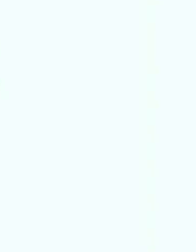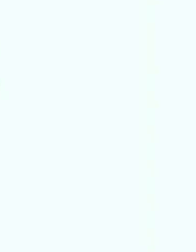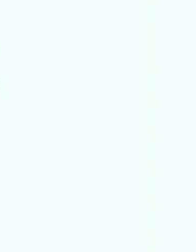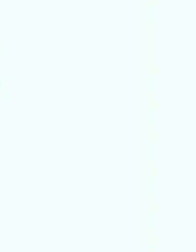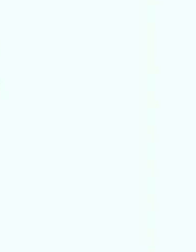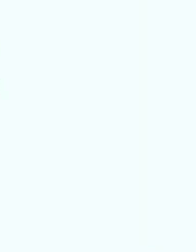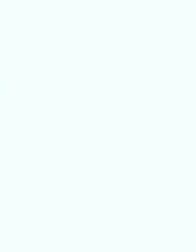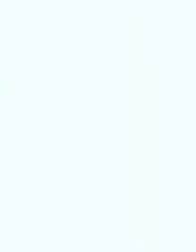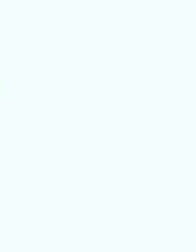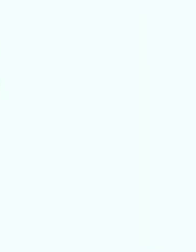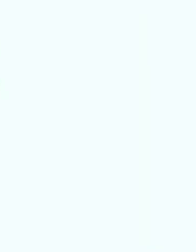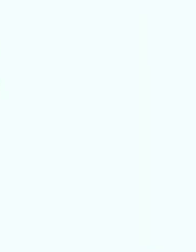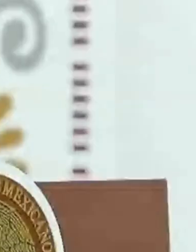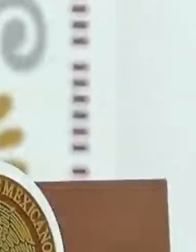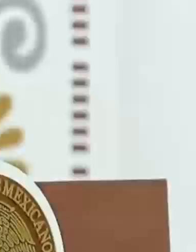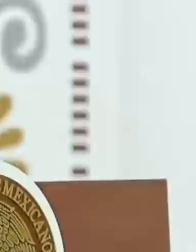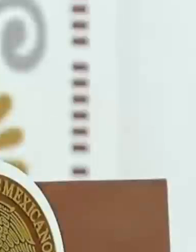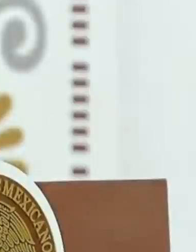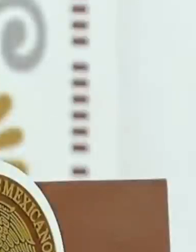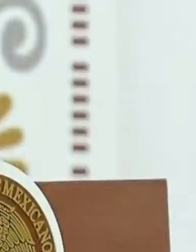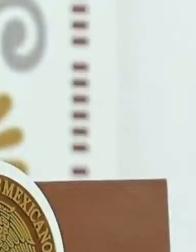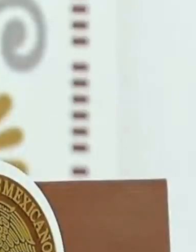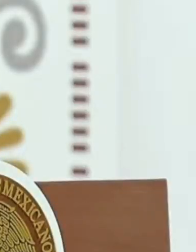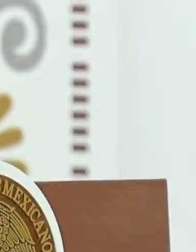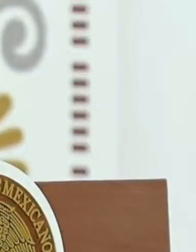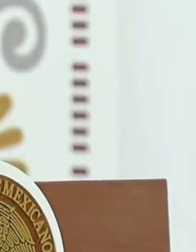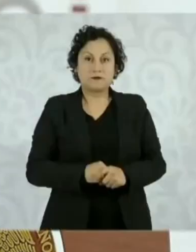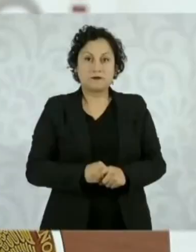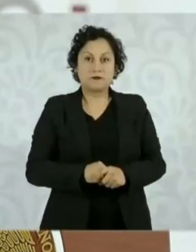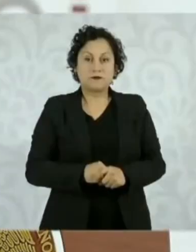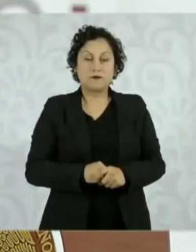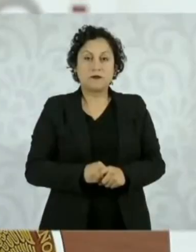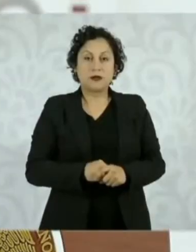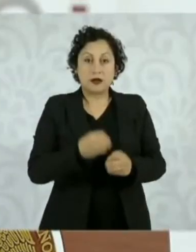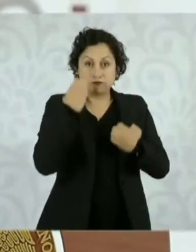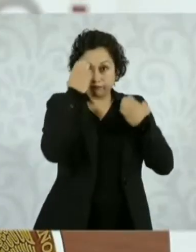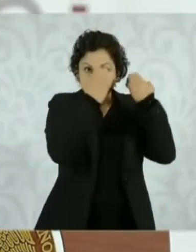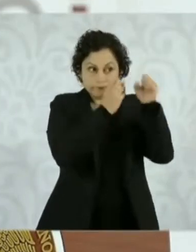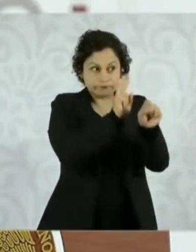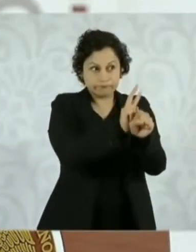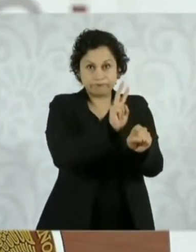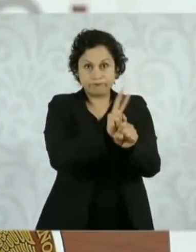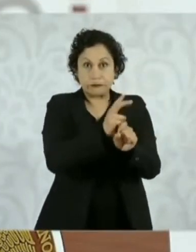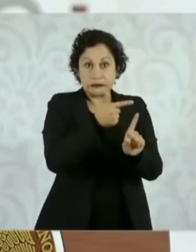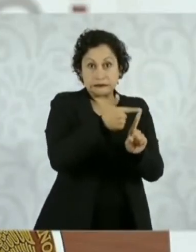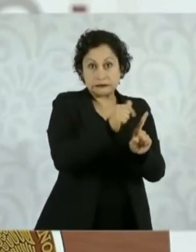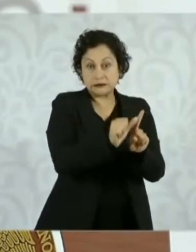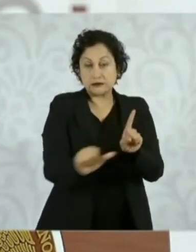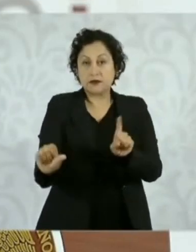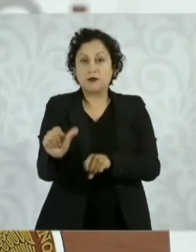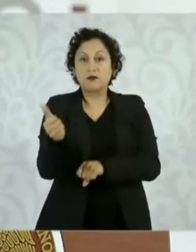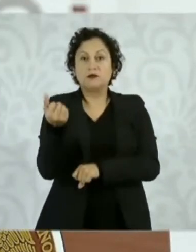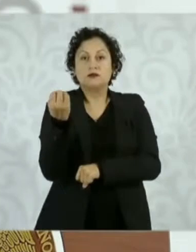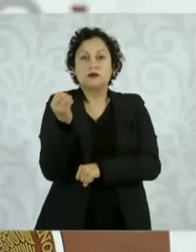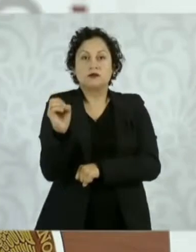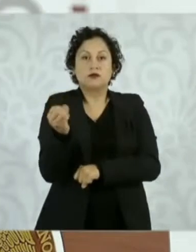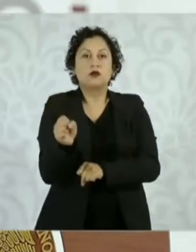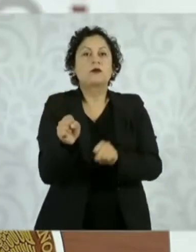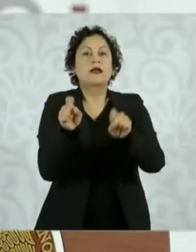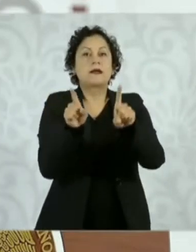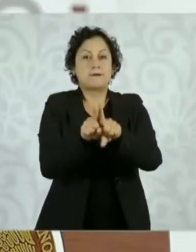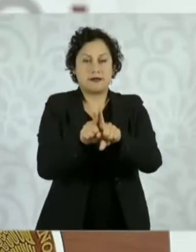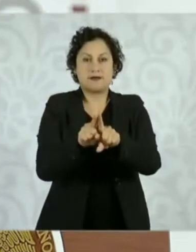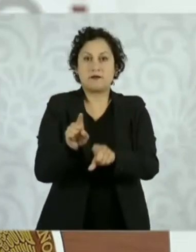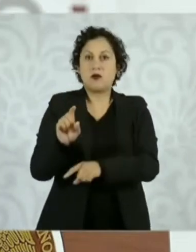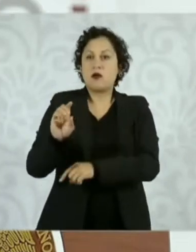Con base en el muestreo y el monitoreo realizado del 7 al 11 de octubre y basándonos en la regionalización del